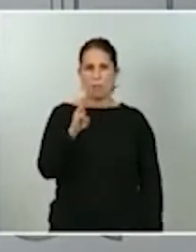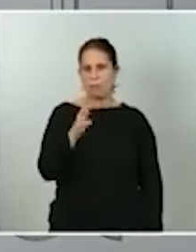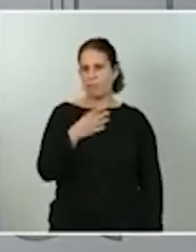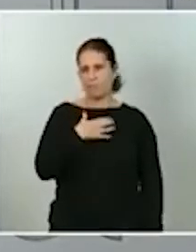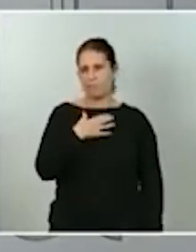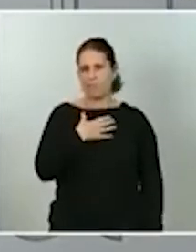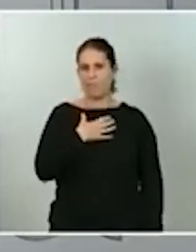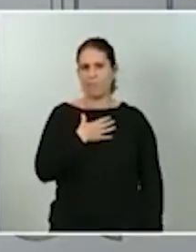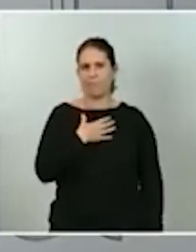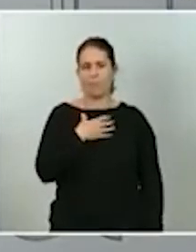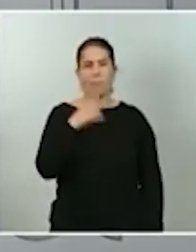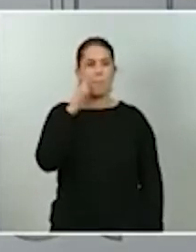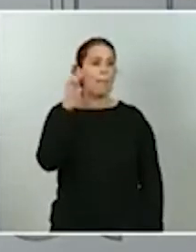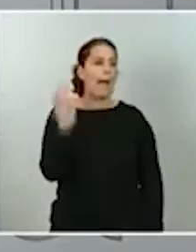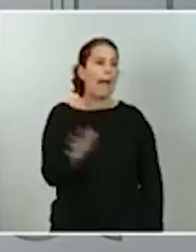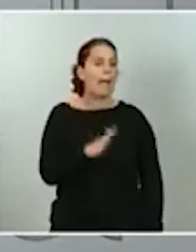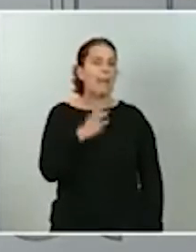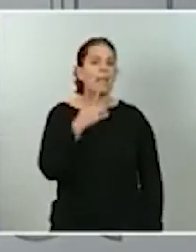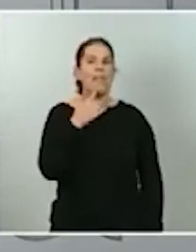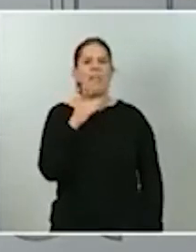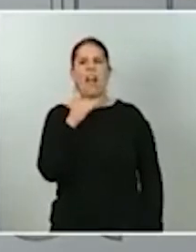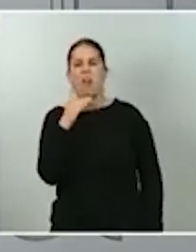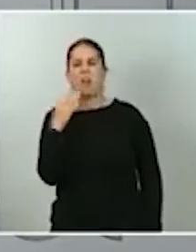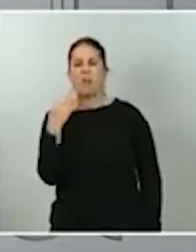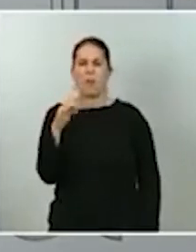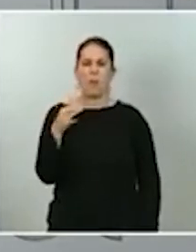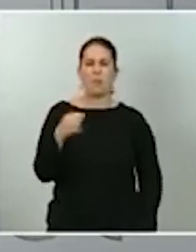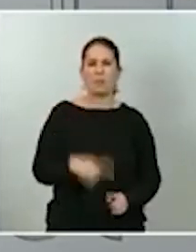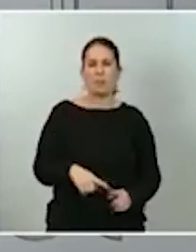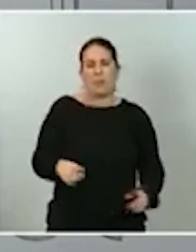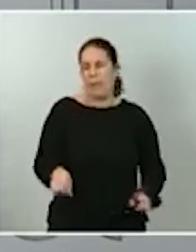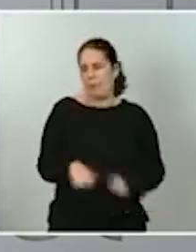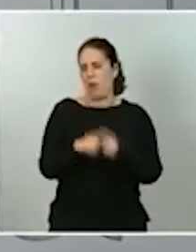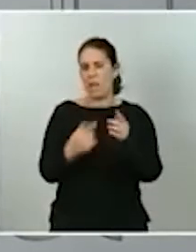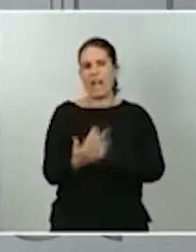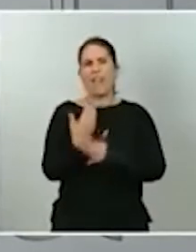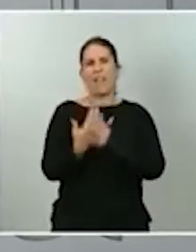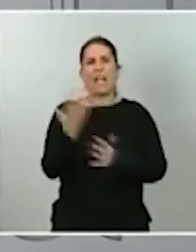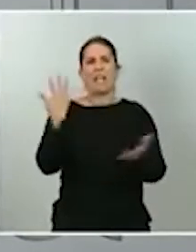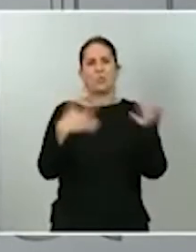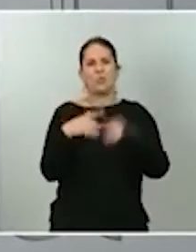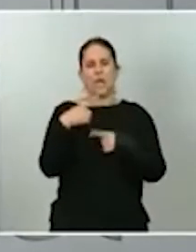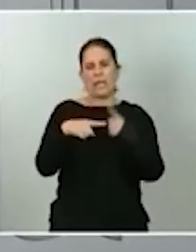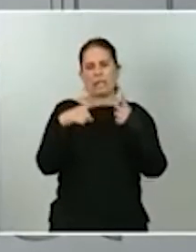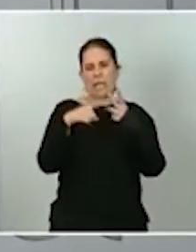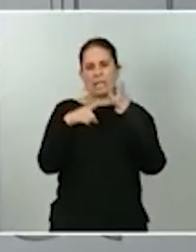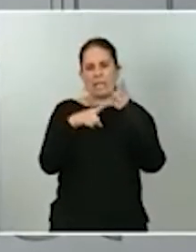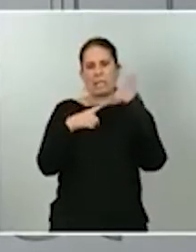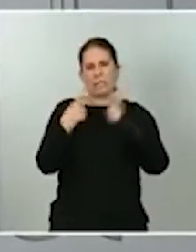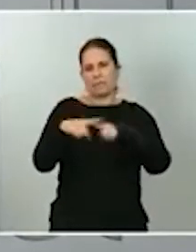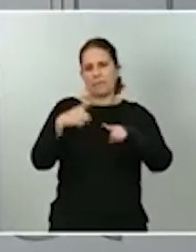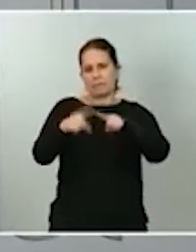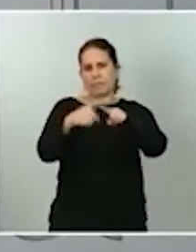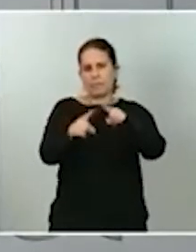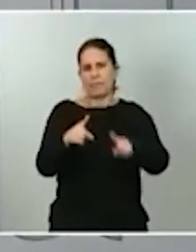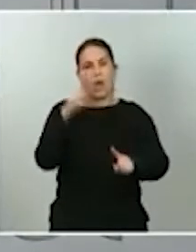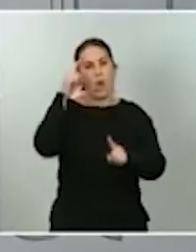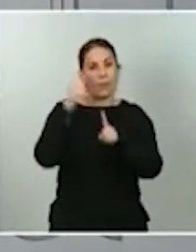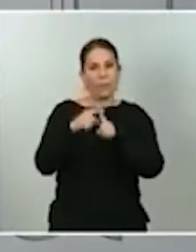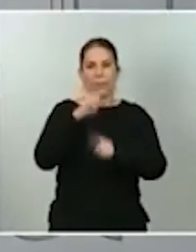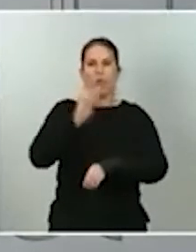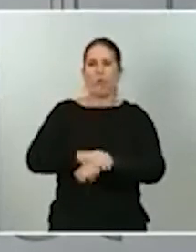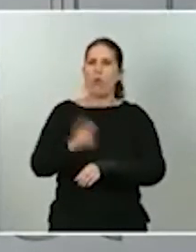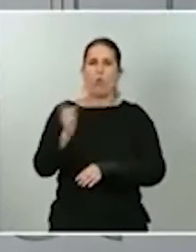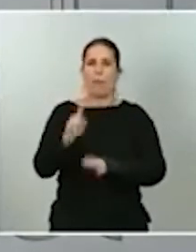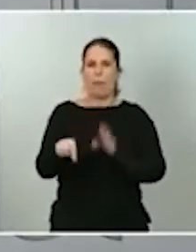dice algo de Podemos, da igual, ¿no? Cada día hay una excusa distinta. Para no cumplir con el mandato constitucional y hacer una